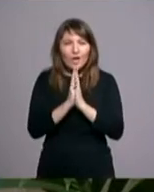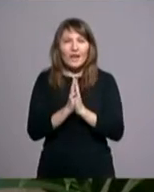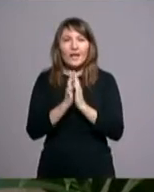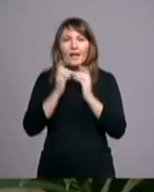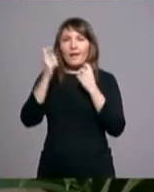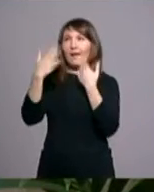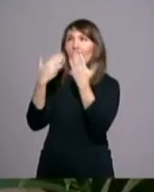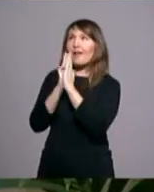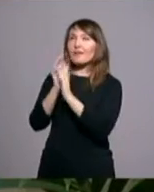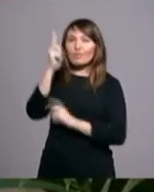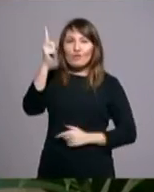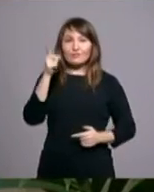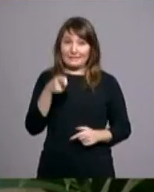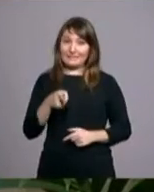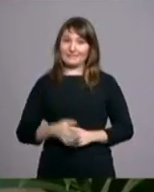dialogar con Dios.